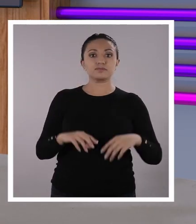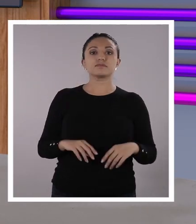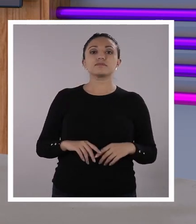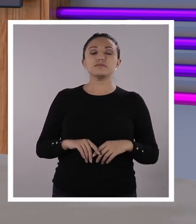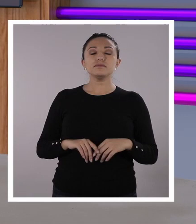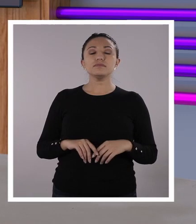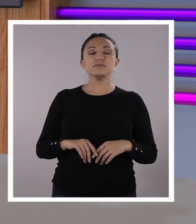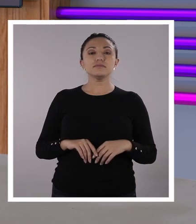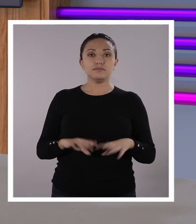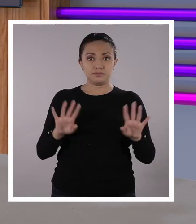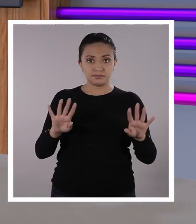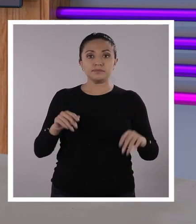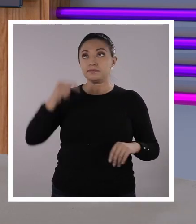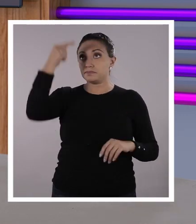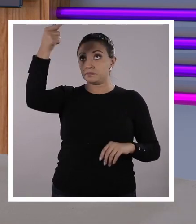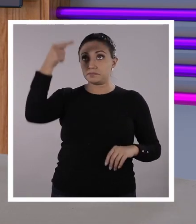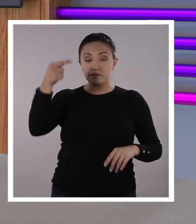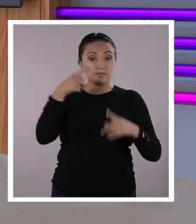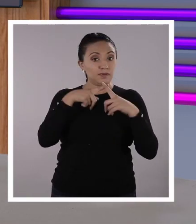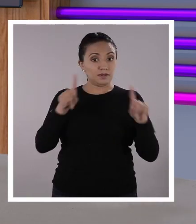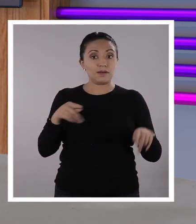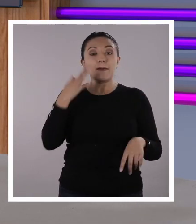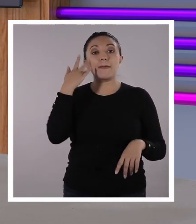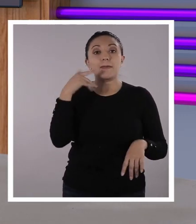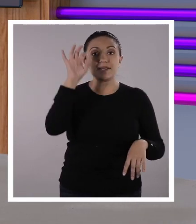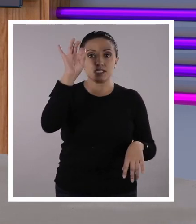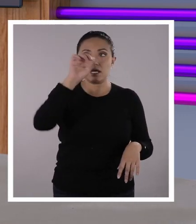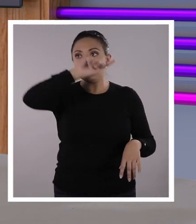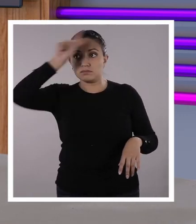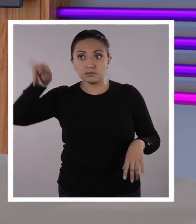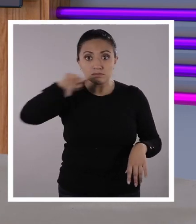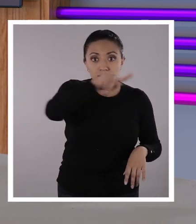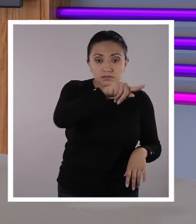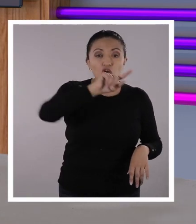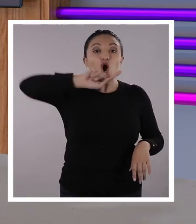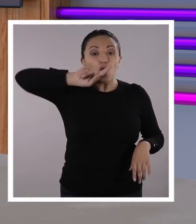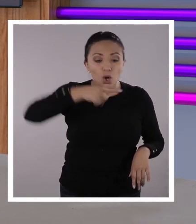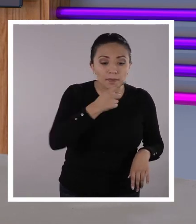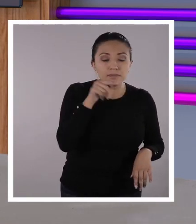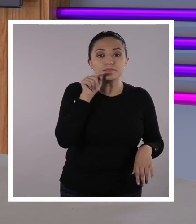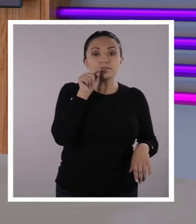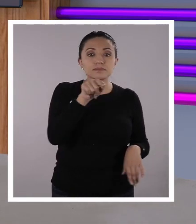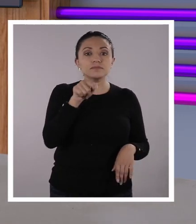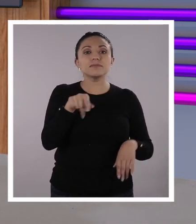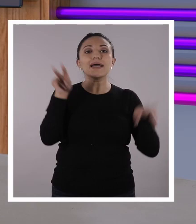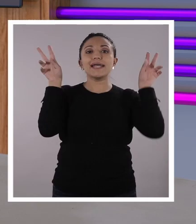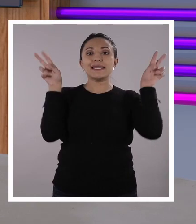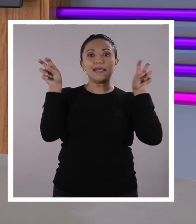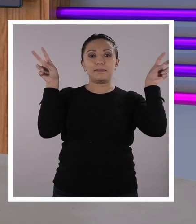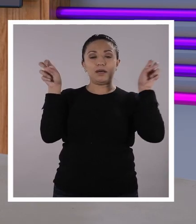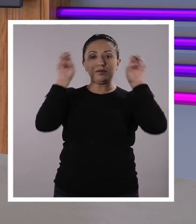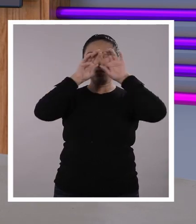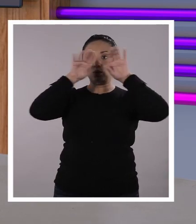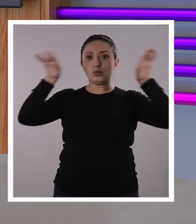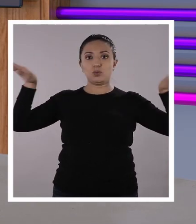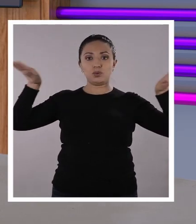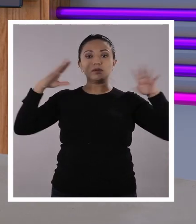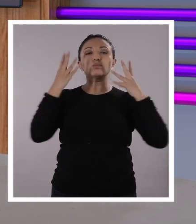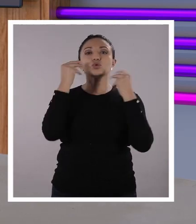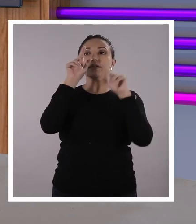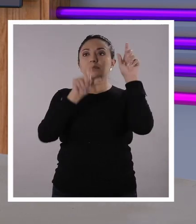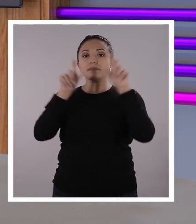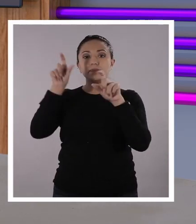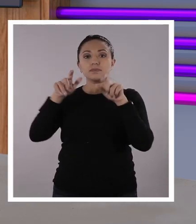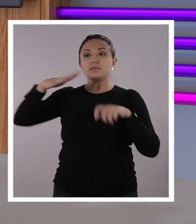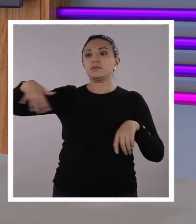¿Ok? Ok, ya. Una fecha concreta. Luego de eso, vamos a poner el título del artículo. Miles de personas en